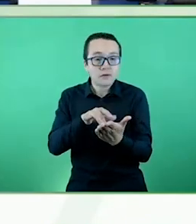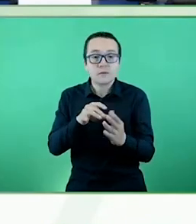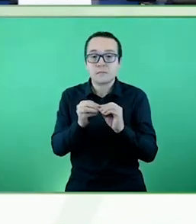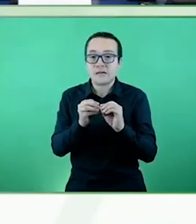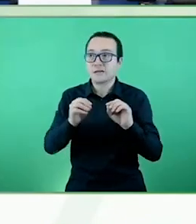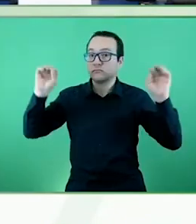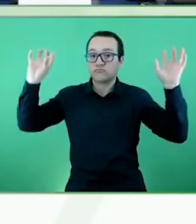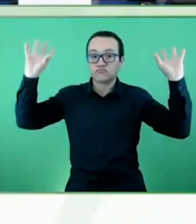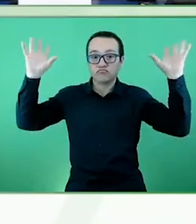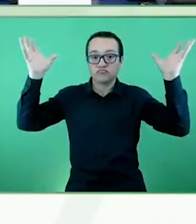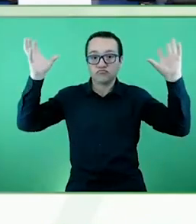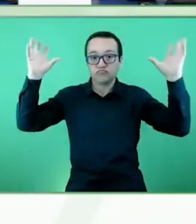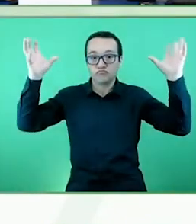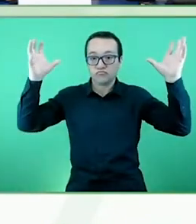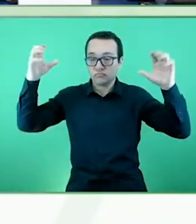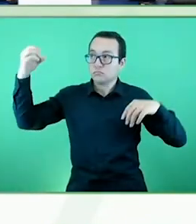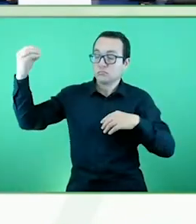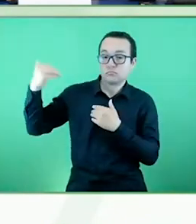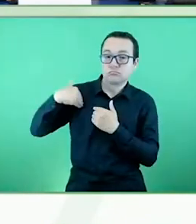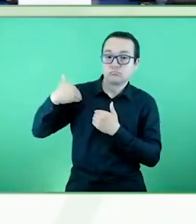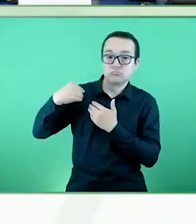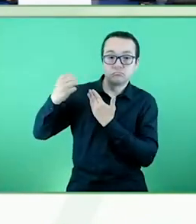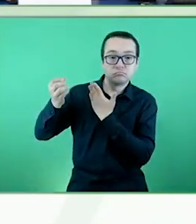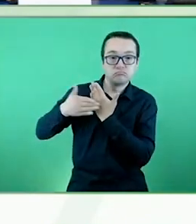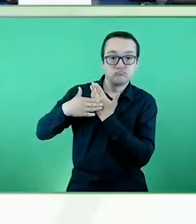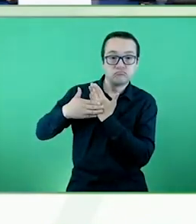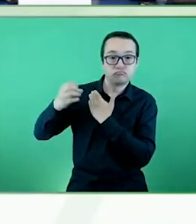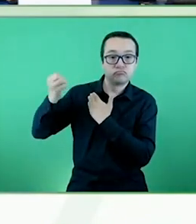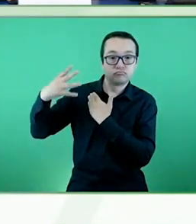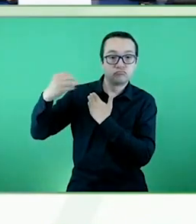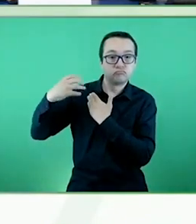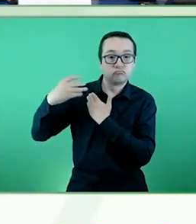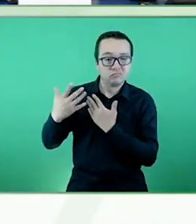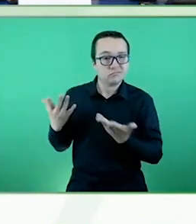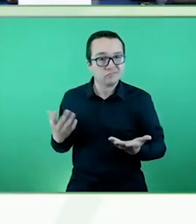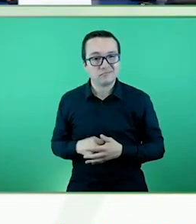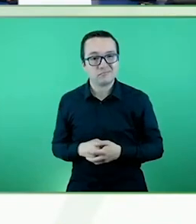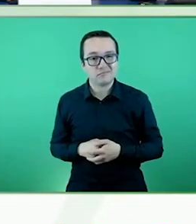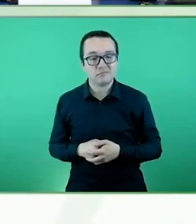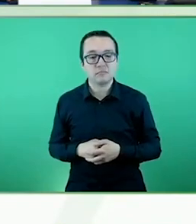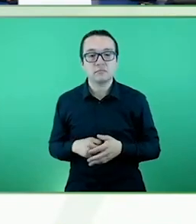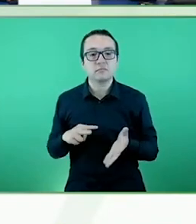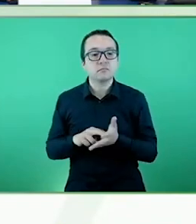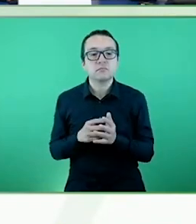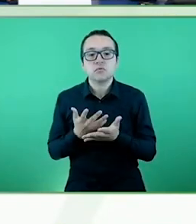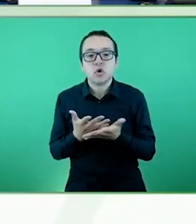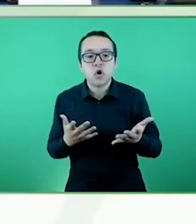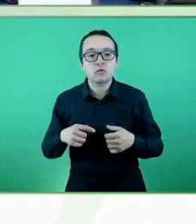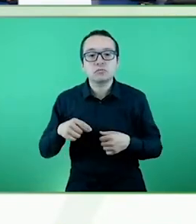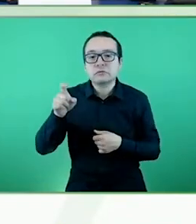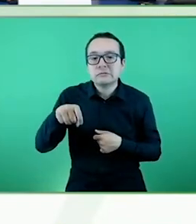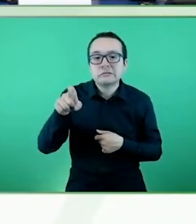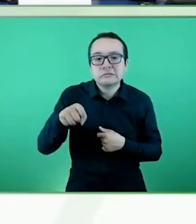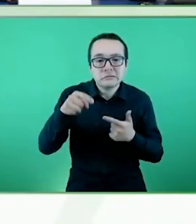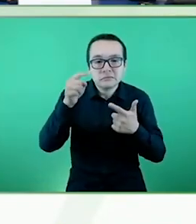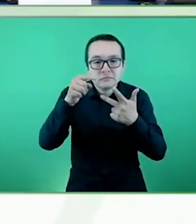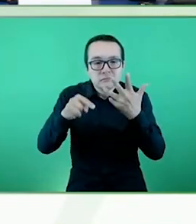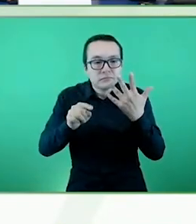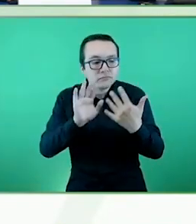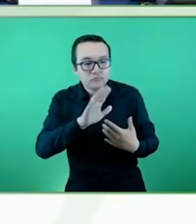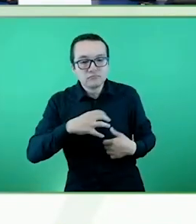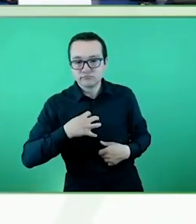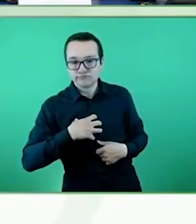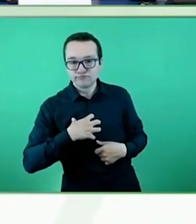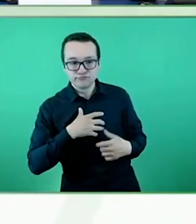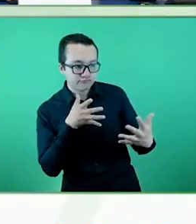valoración que se le hace, pedimos, bueno, qué cosas va a necesitar más y se lo programamos según a sus necesidades y la